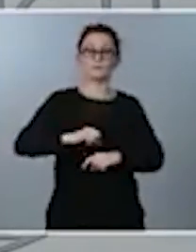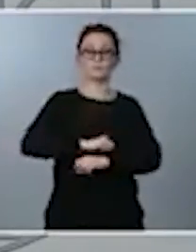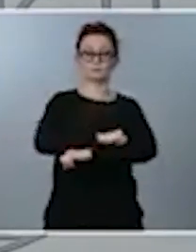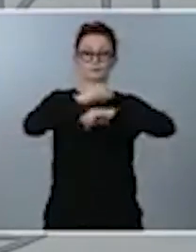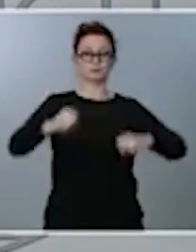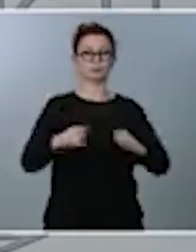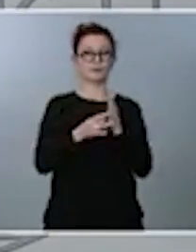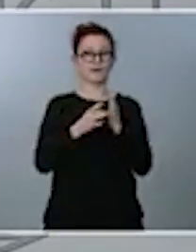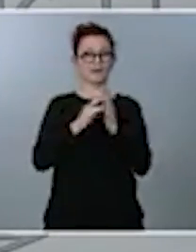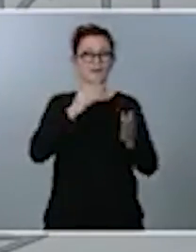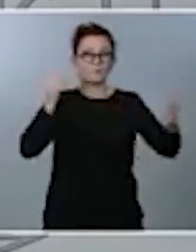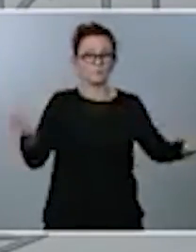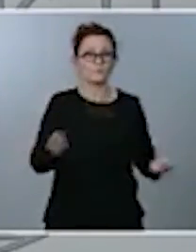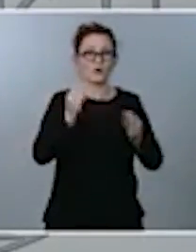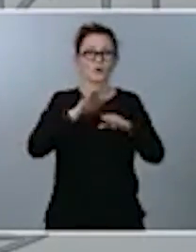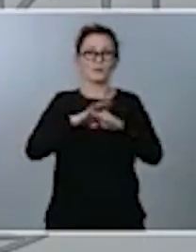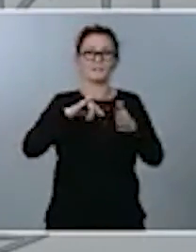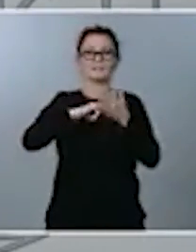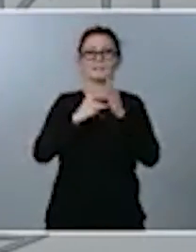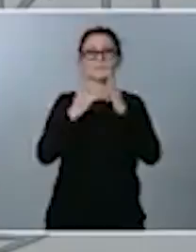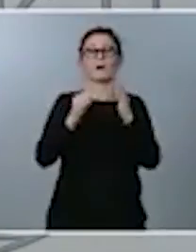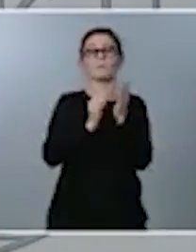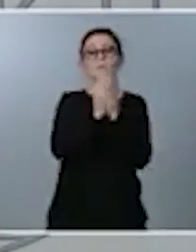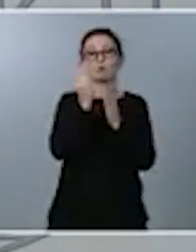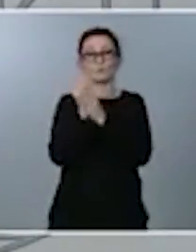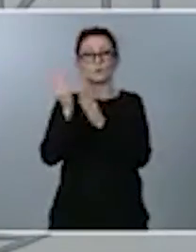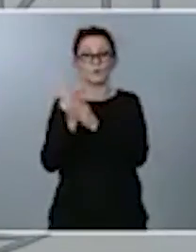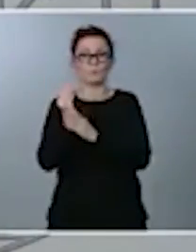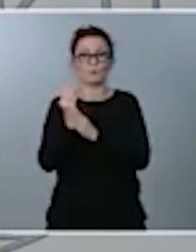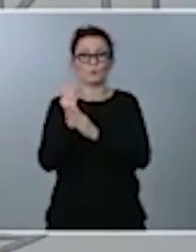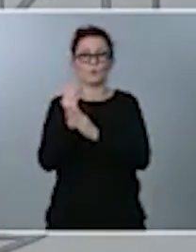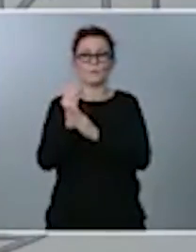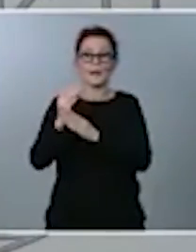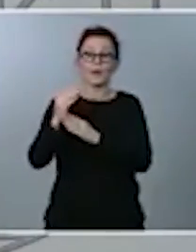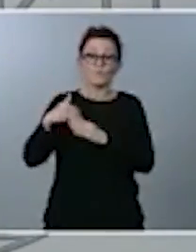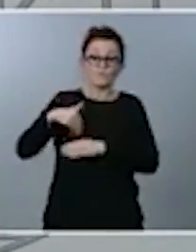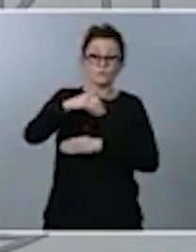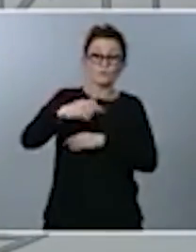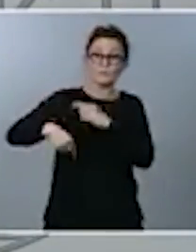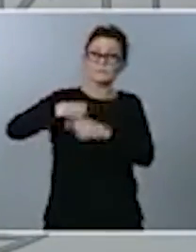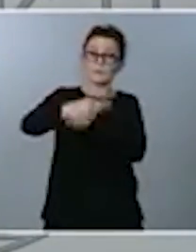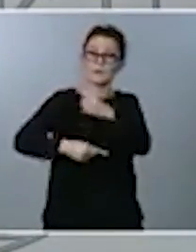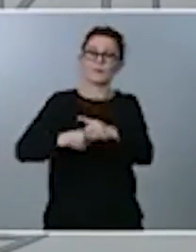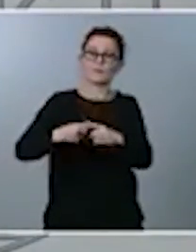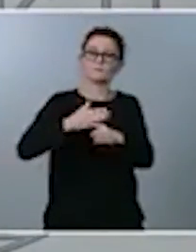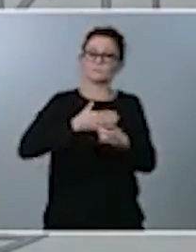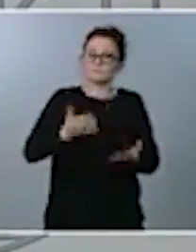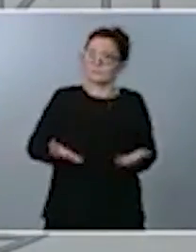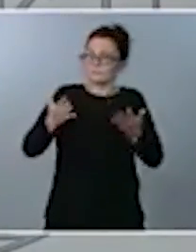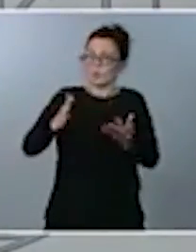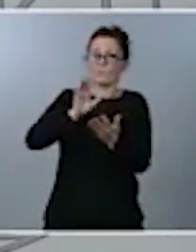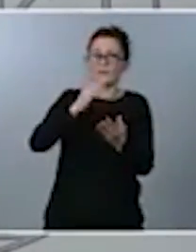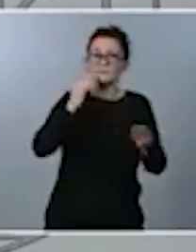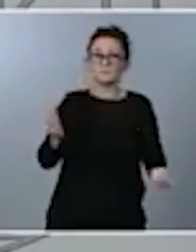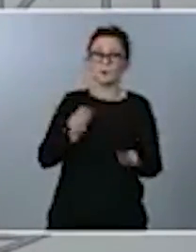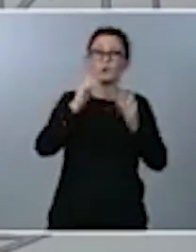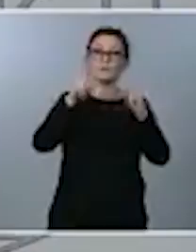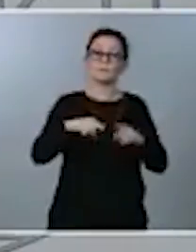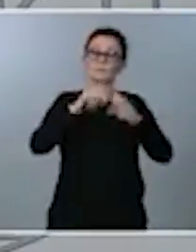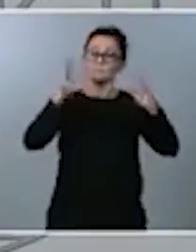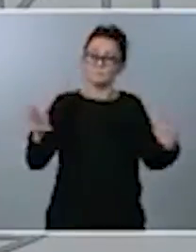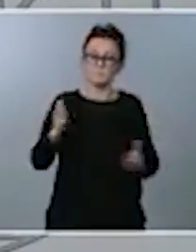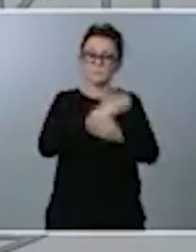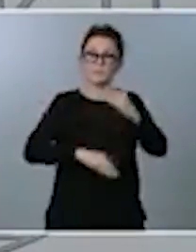modelo productivo, dejar un país mejor a las futuras generaciones y preservar la igualdad de todos los